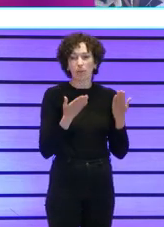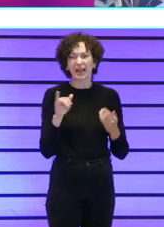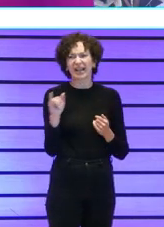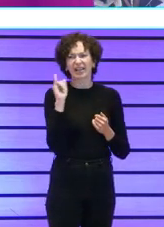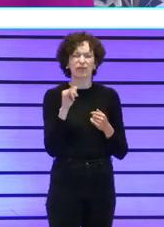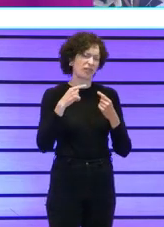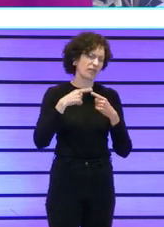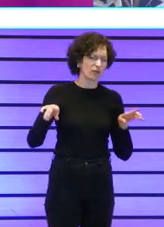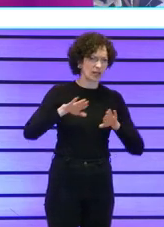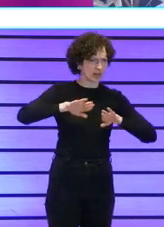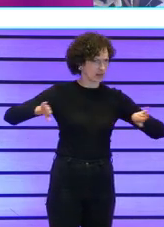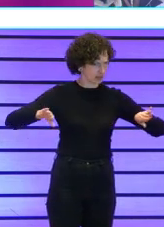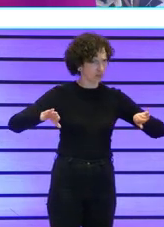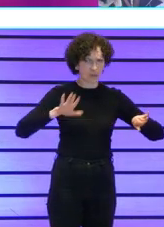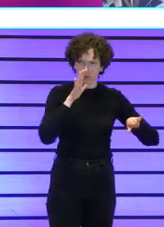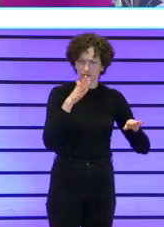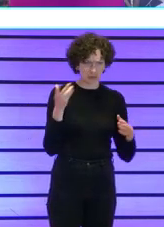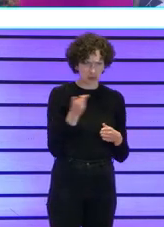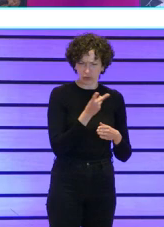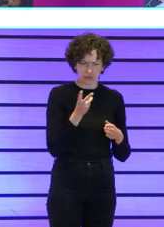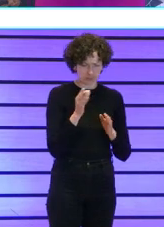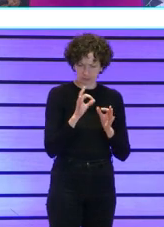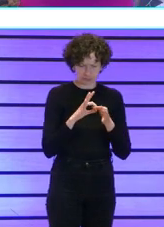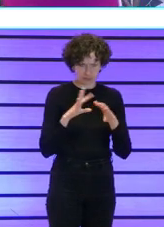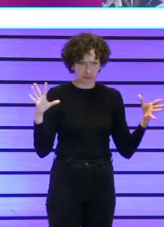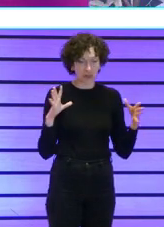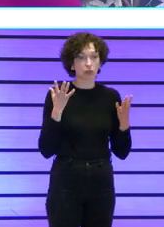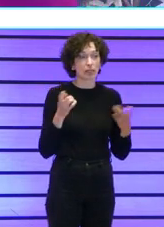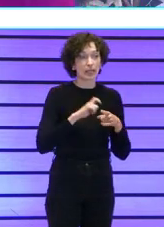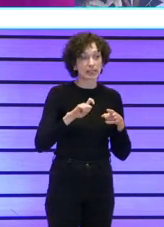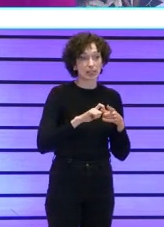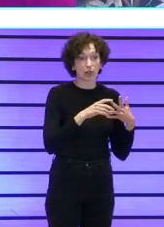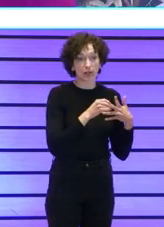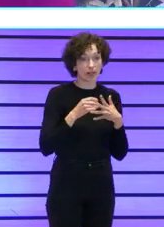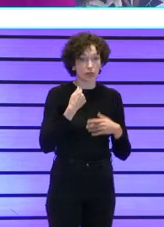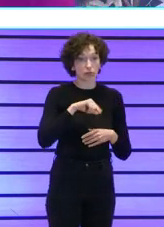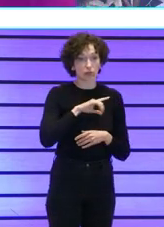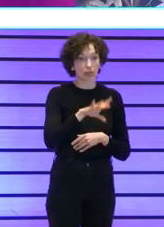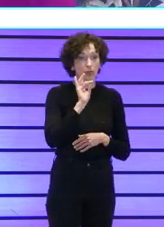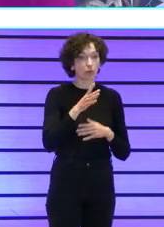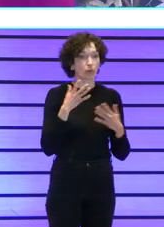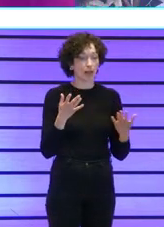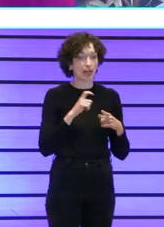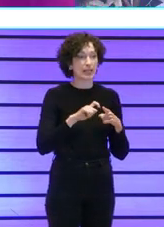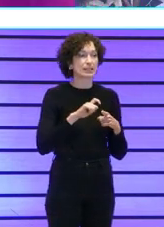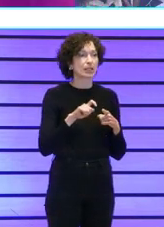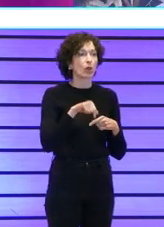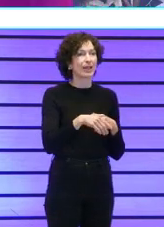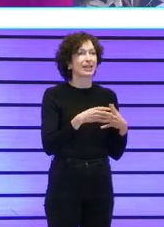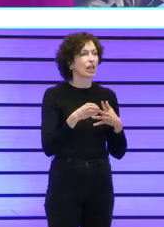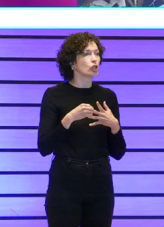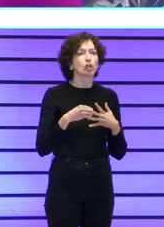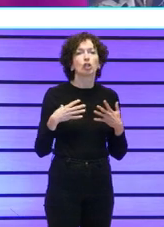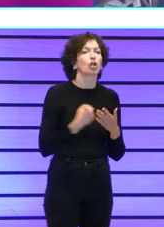lo mismo jefear que liderar y entonces el estilo de liderazgo que nosotros hemos elegido es un estilo de liderazgo donde todos somos